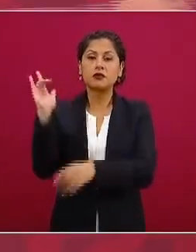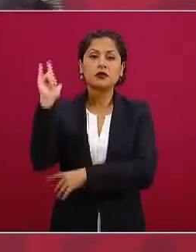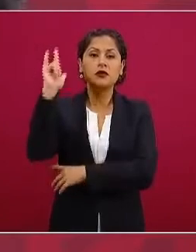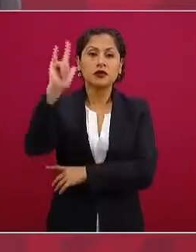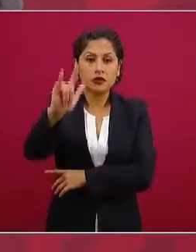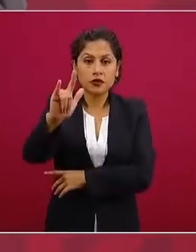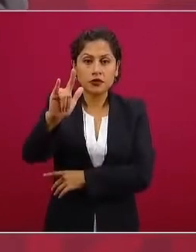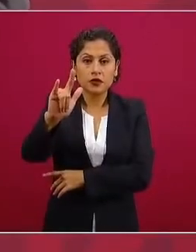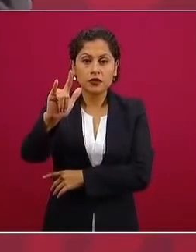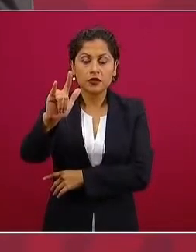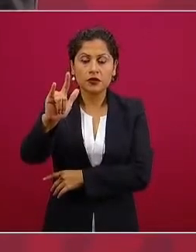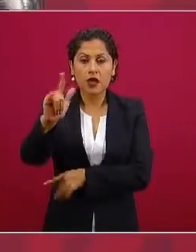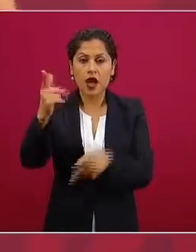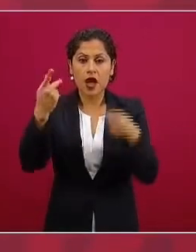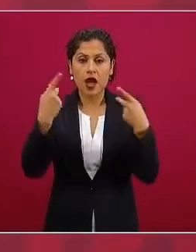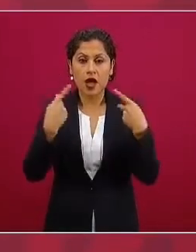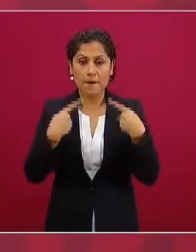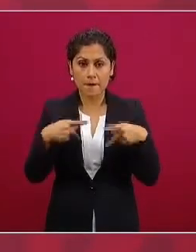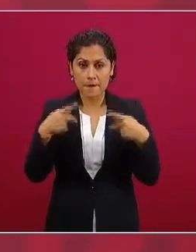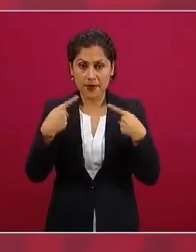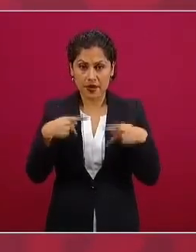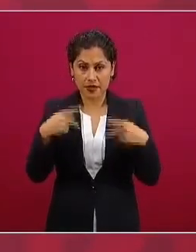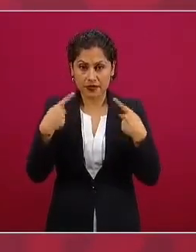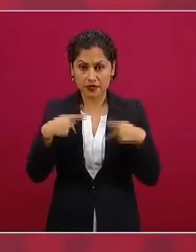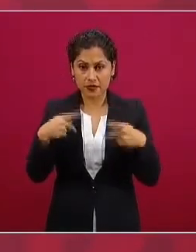y un